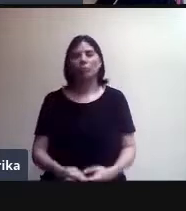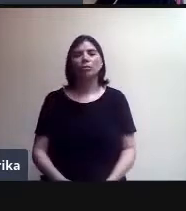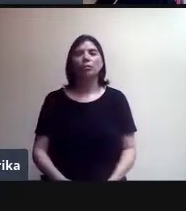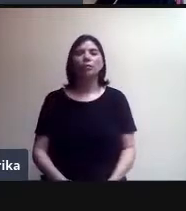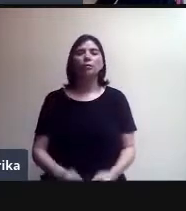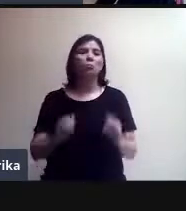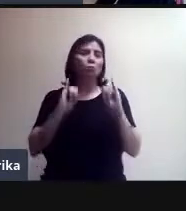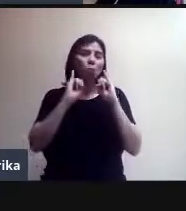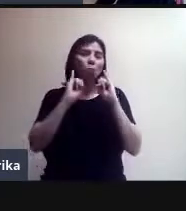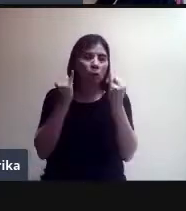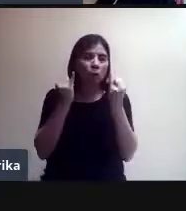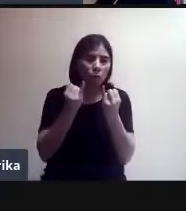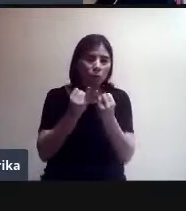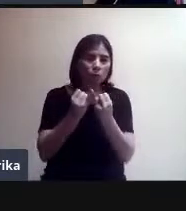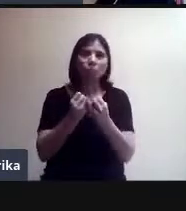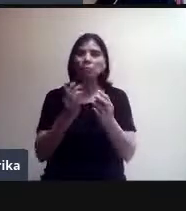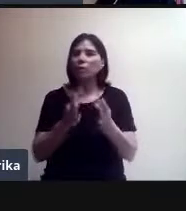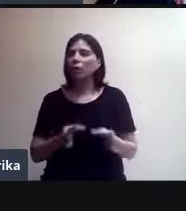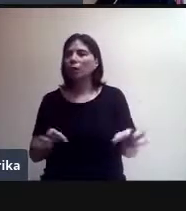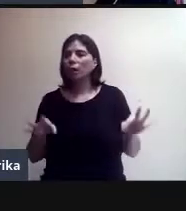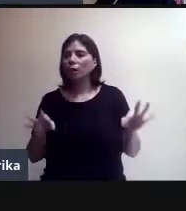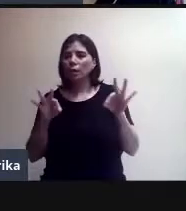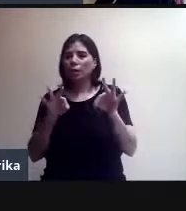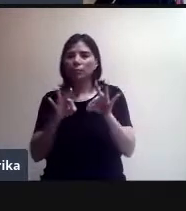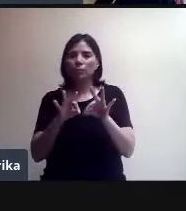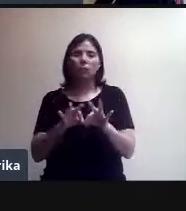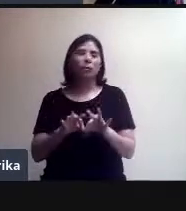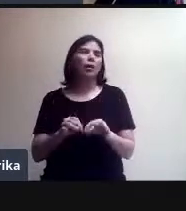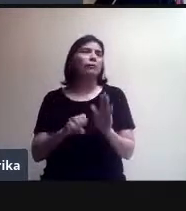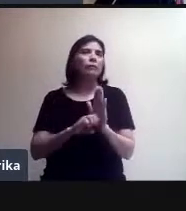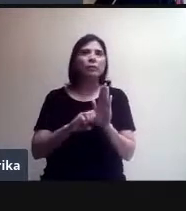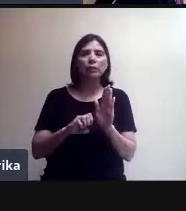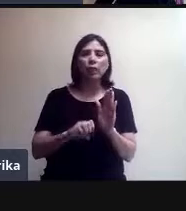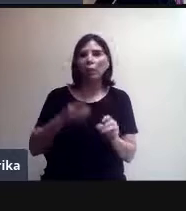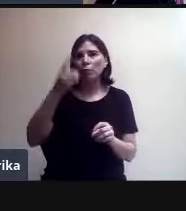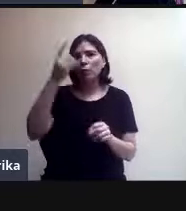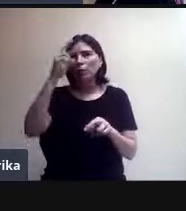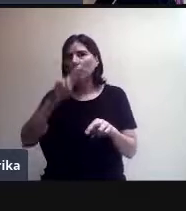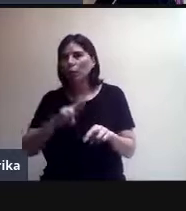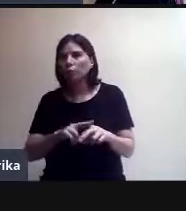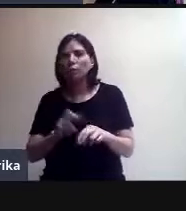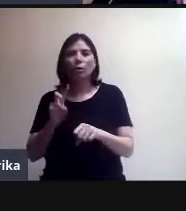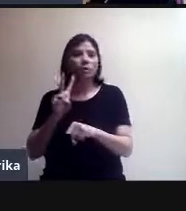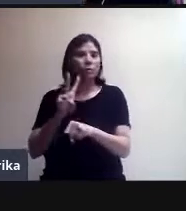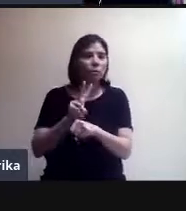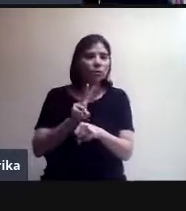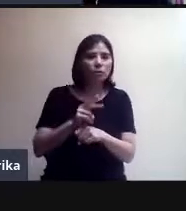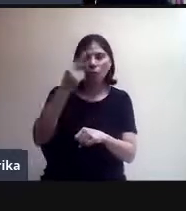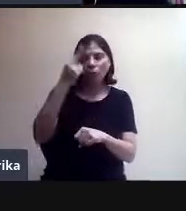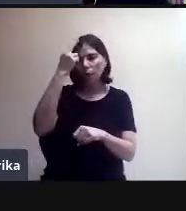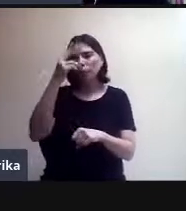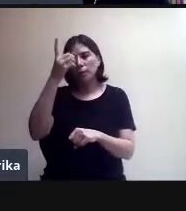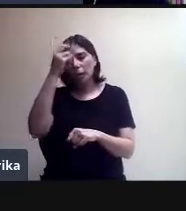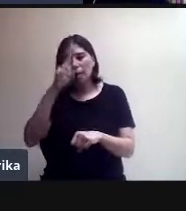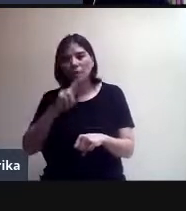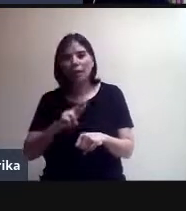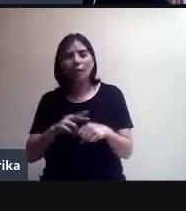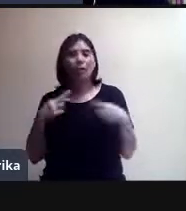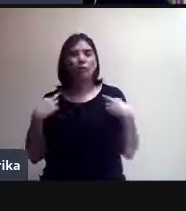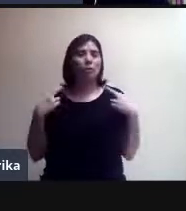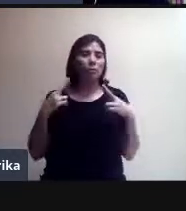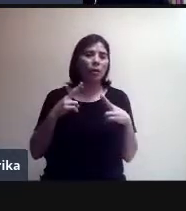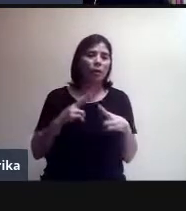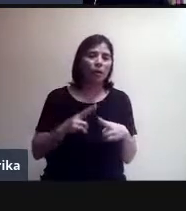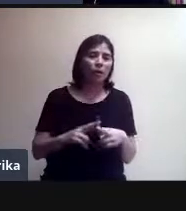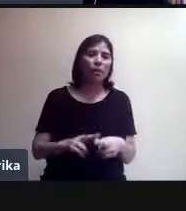importante de los supervisores con los directores, de los directores con los maestros, incluso quizás alguna